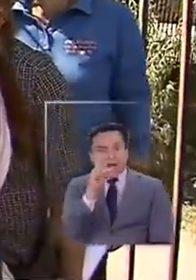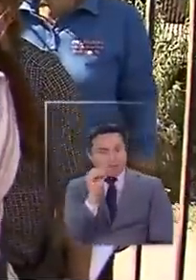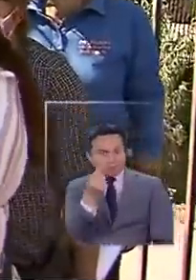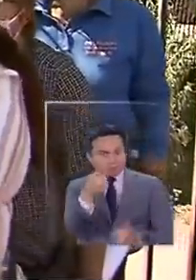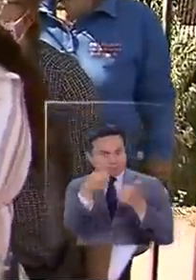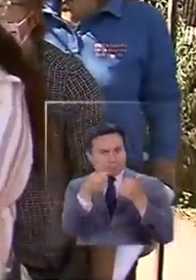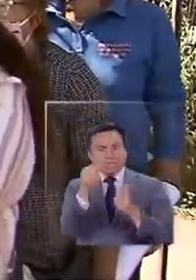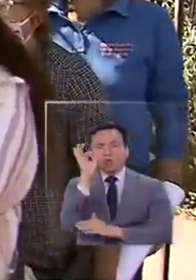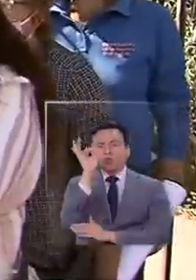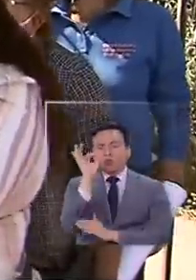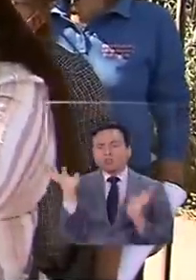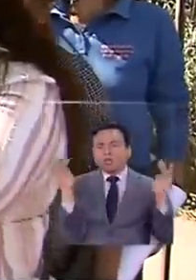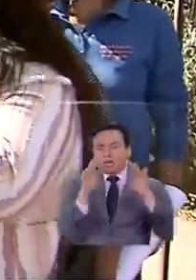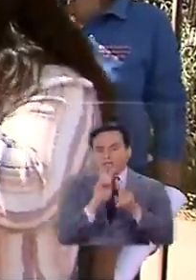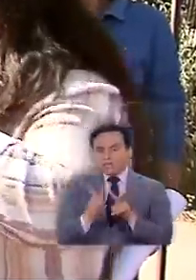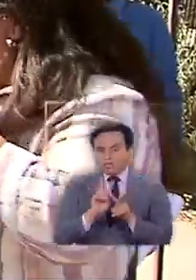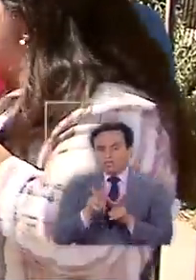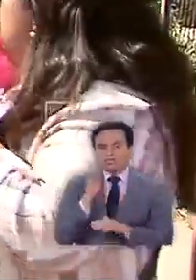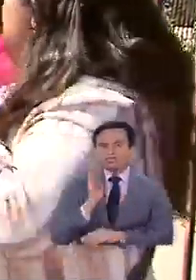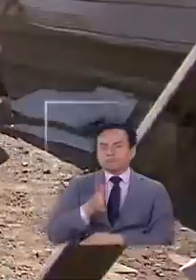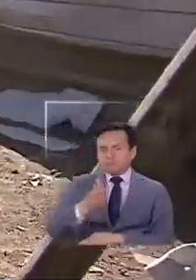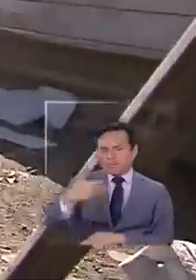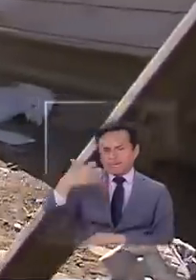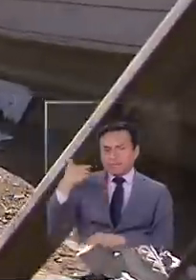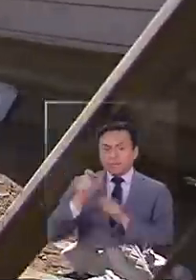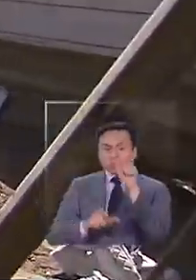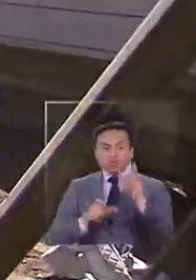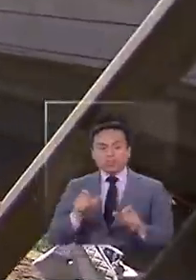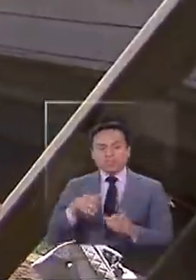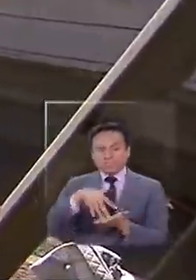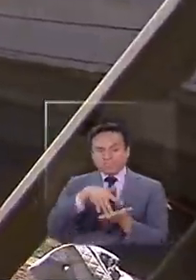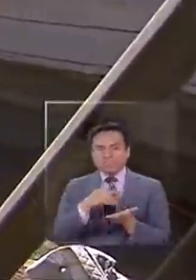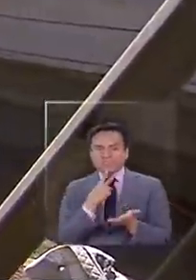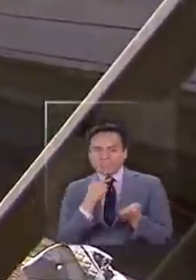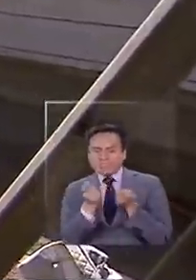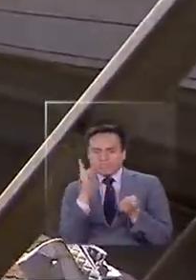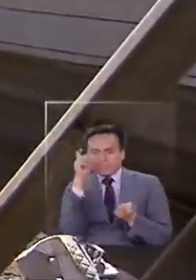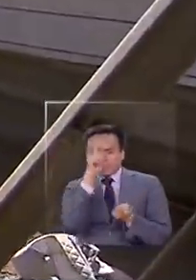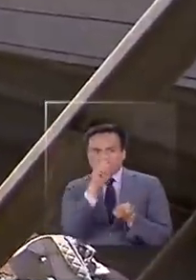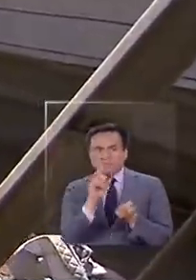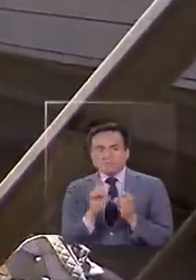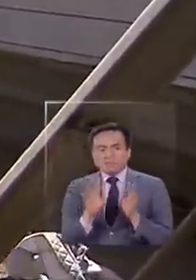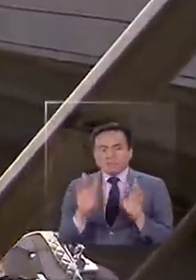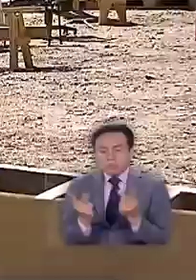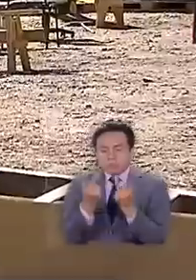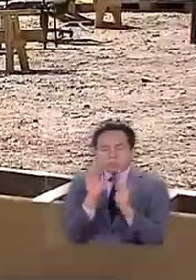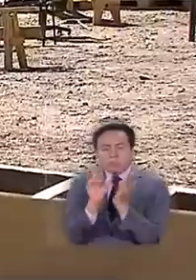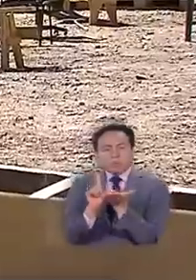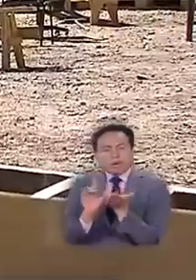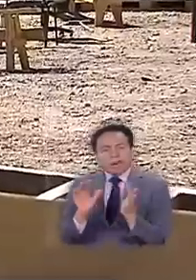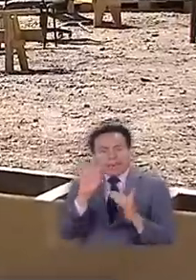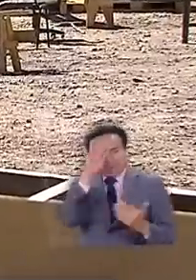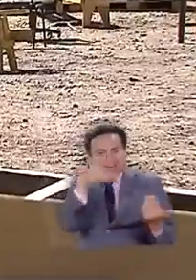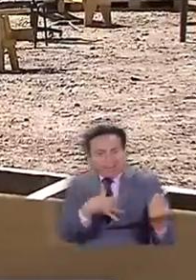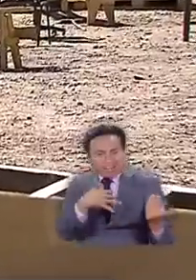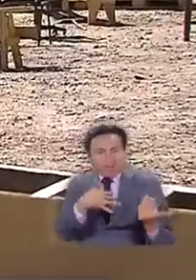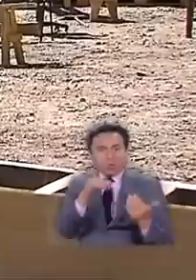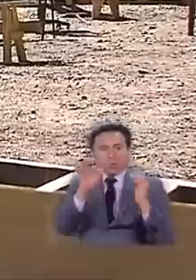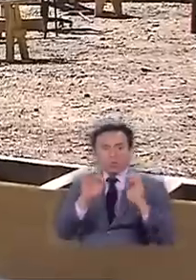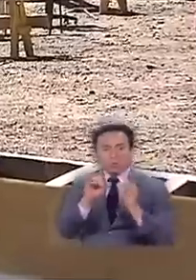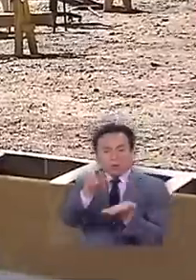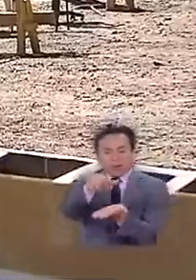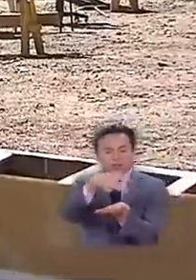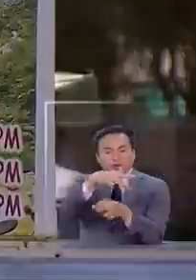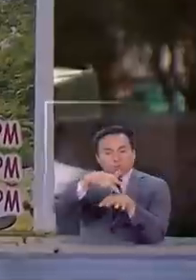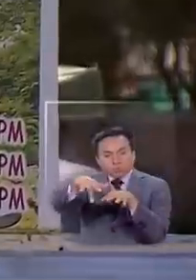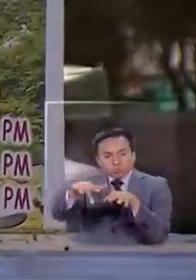destacan las reuniones que realiza constantemente con personas vulnerables en este improvisado refugio evangélico ubicado al medio de